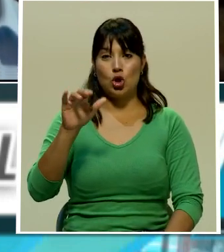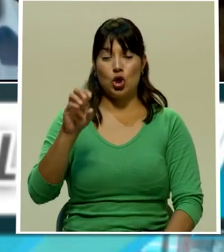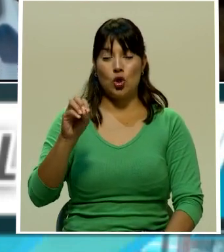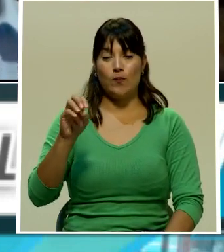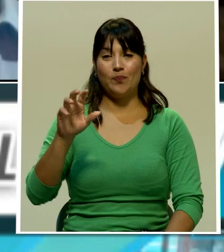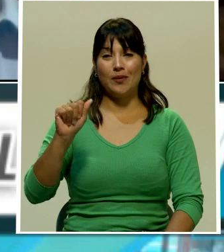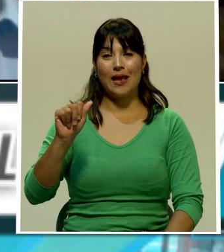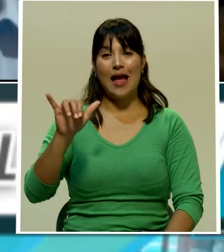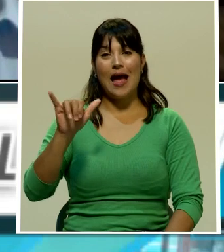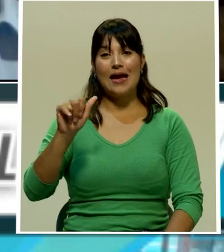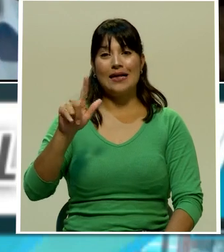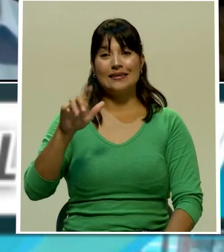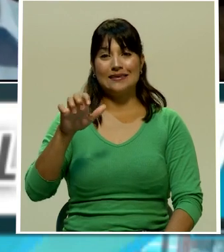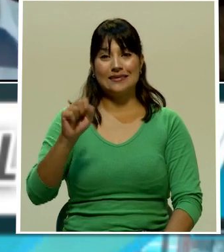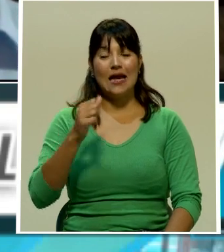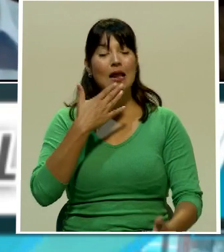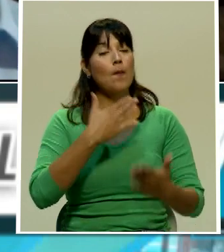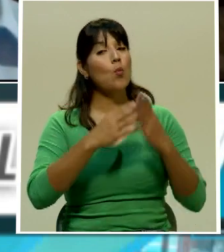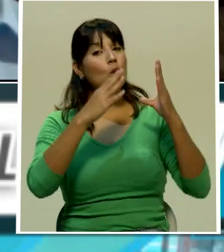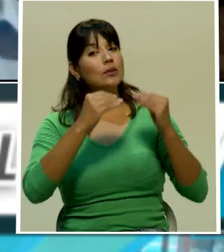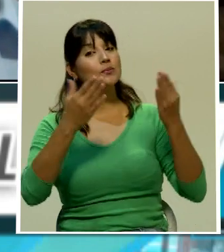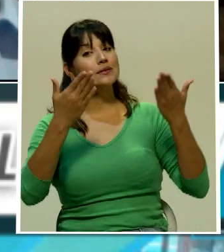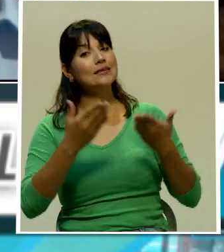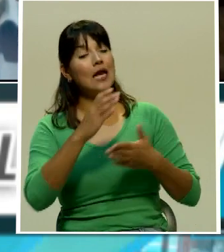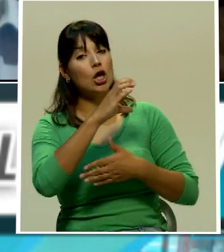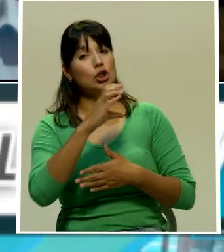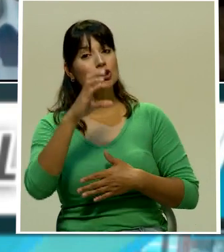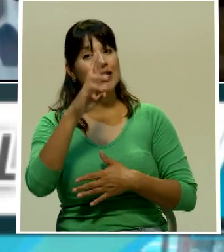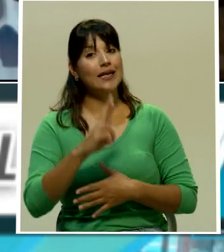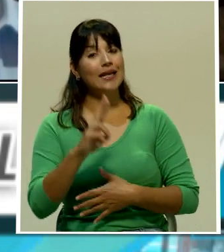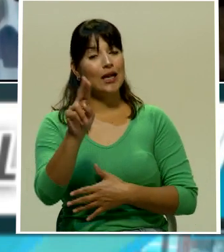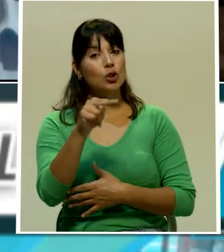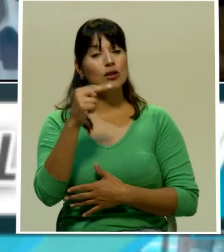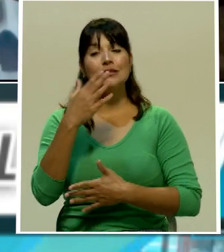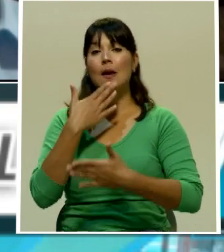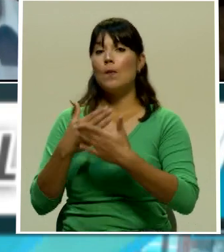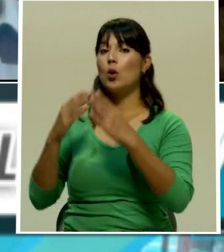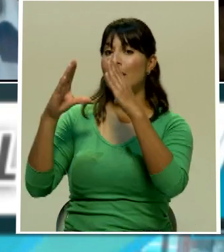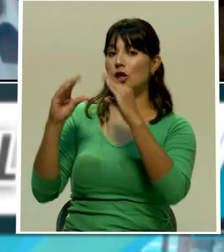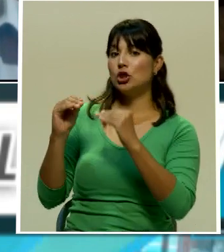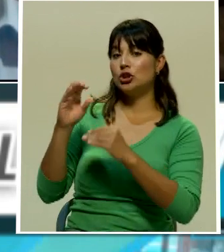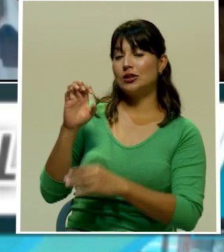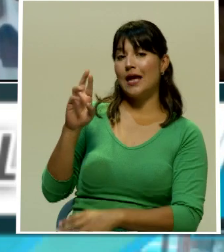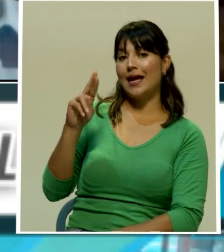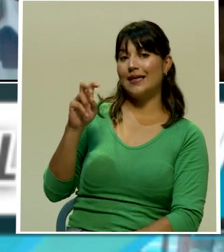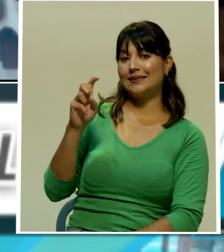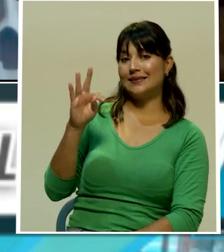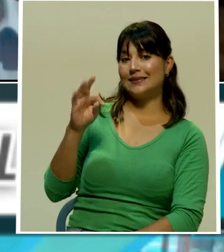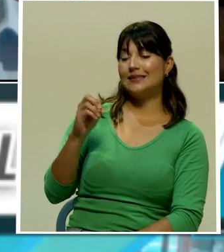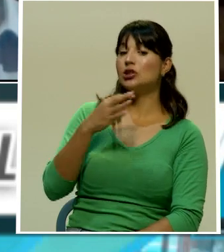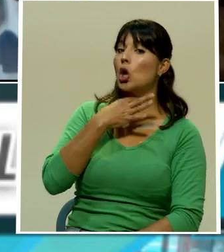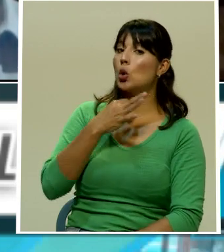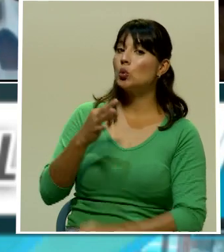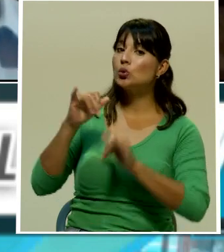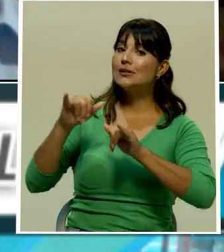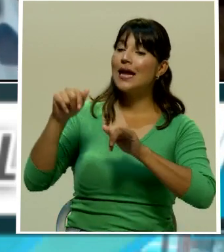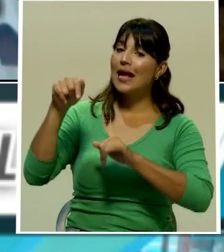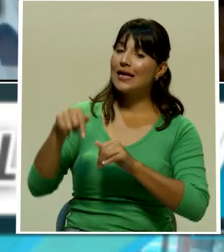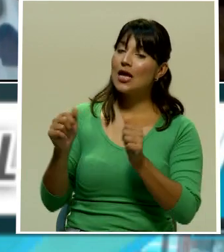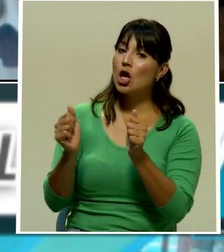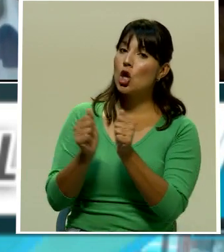al set de costa rica noticias buenas noches don honesto un gusto estar acá con ustedes